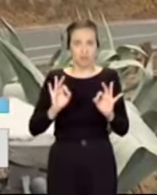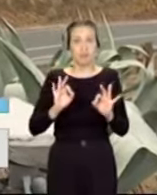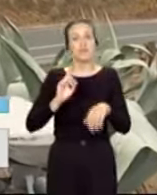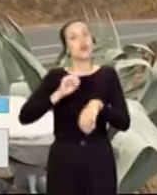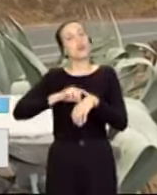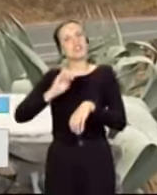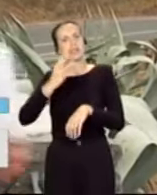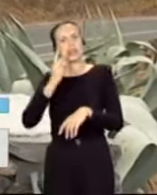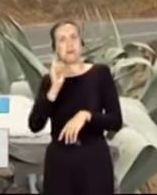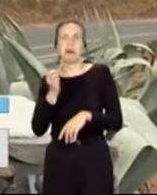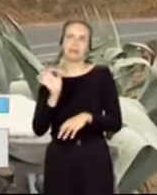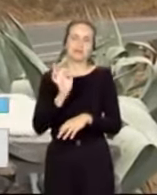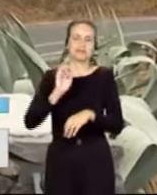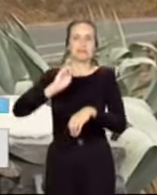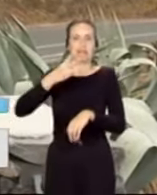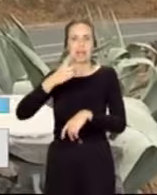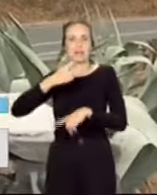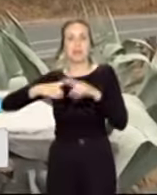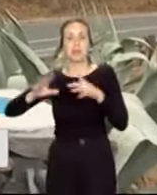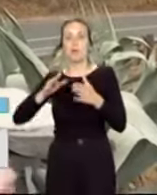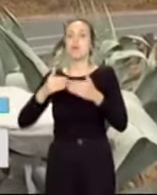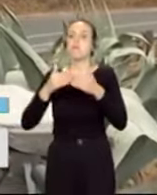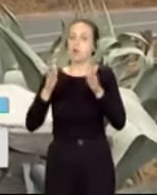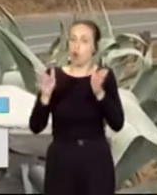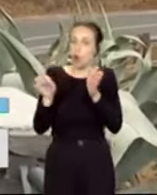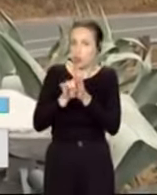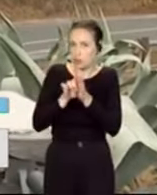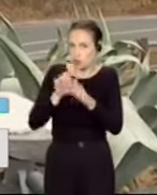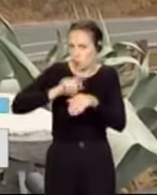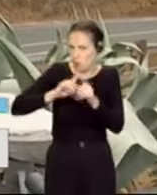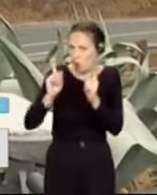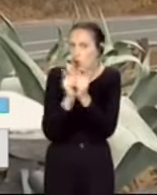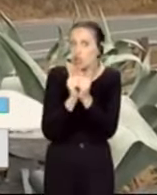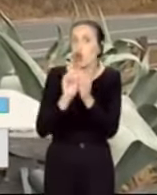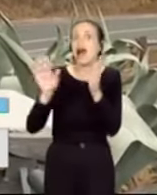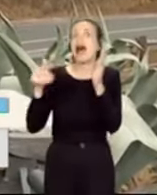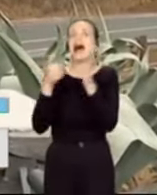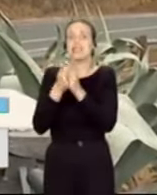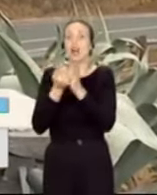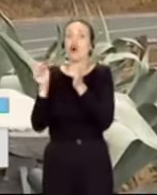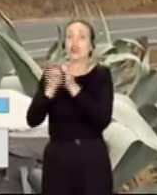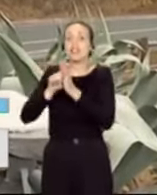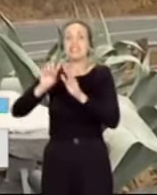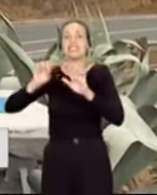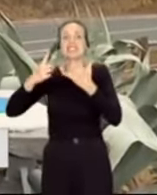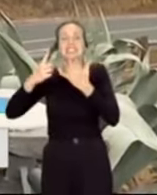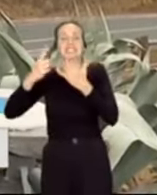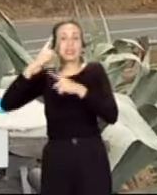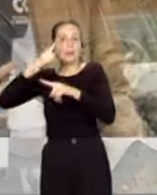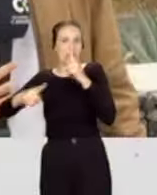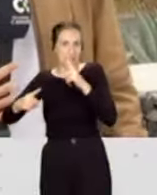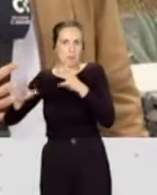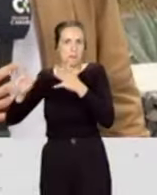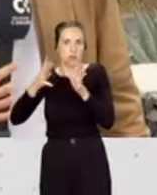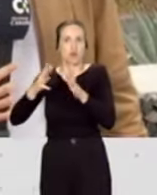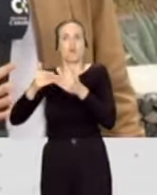cuarto, tres y media de la tarde, la primera franja de apertura hasta las cinco y media, seis menos cuartos, que se volverá a abrir la carretera. Bueno, pues